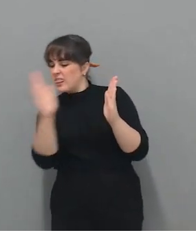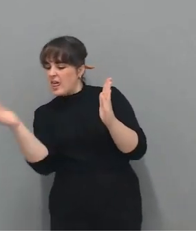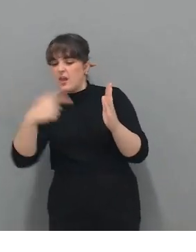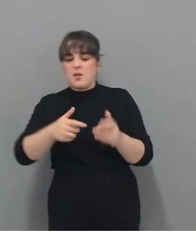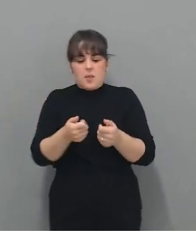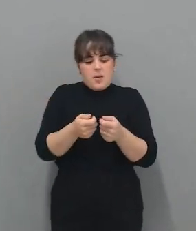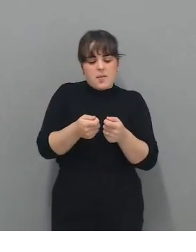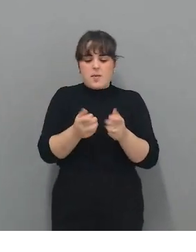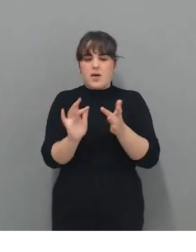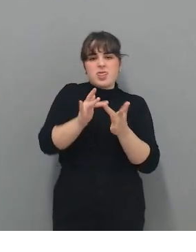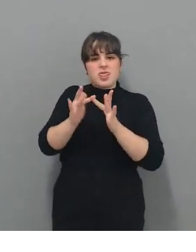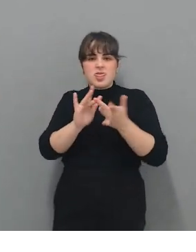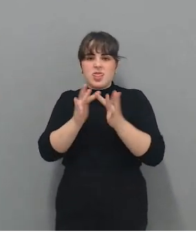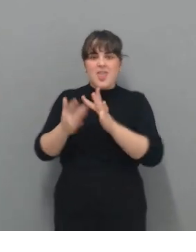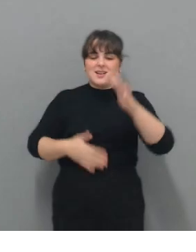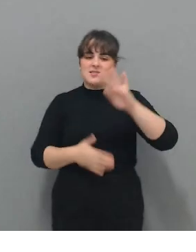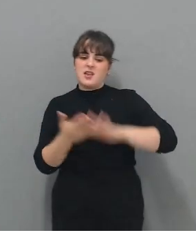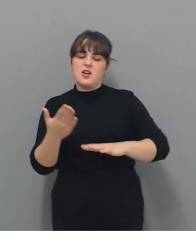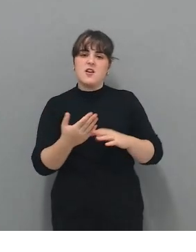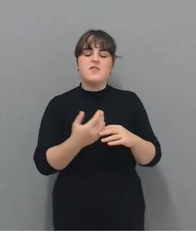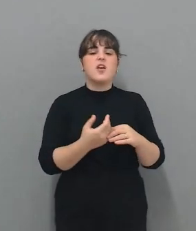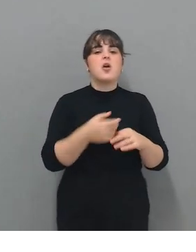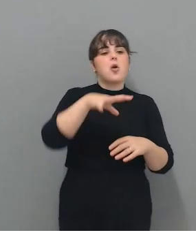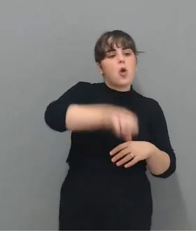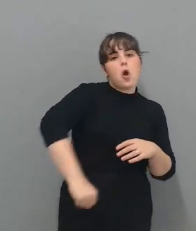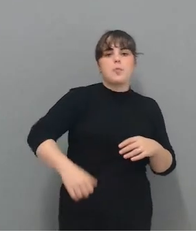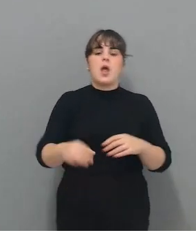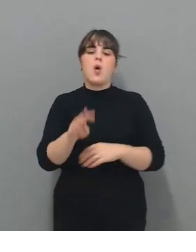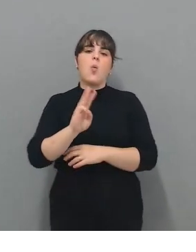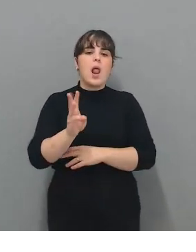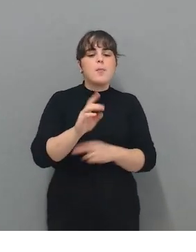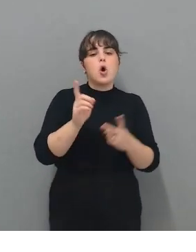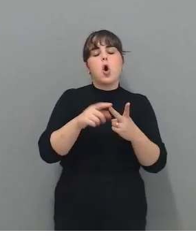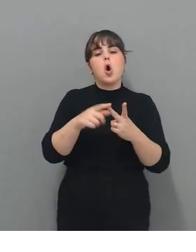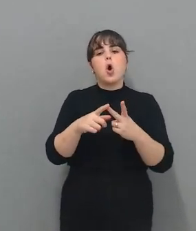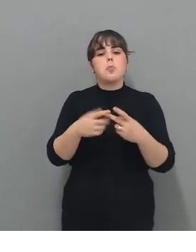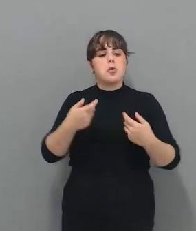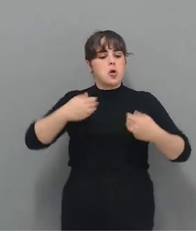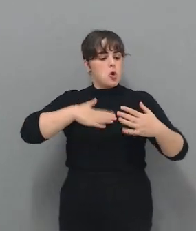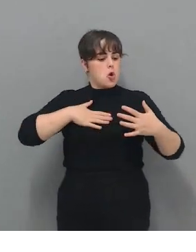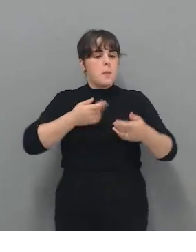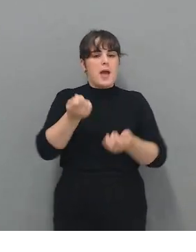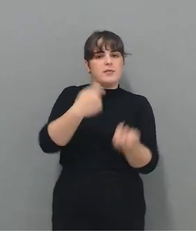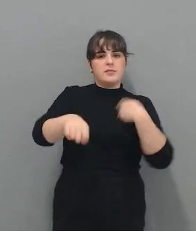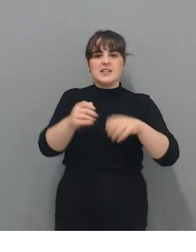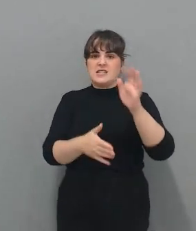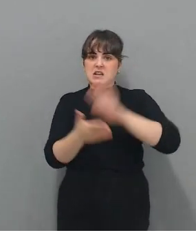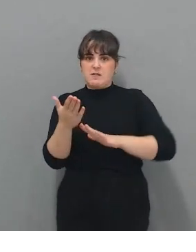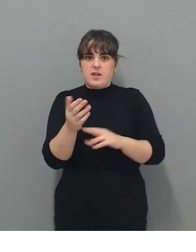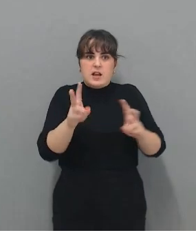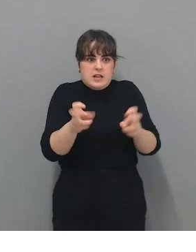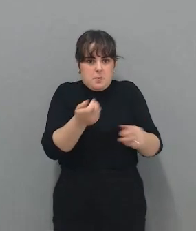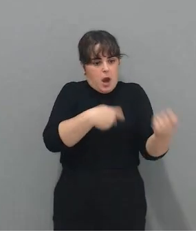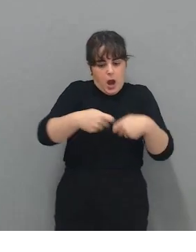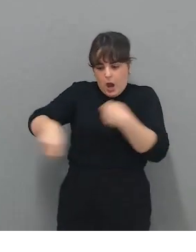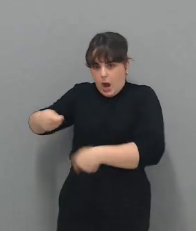interactuar, a llevar a cabo transacciones. Los compran por Wallapop, venden por 20 ropas. Esas son transacciones mercantiles. Están vendiendo.